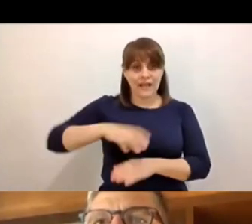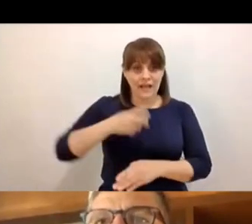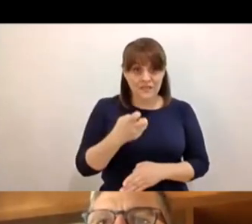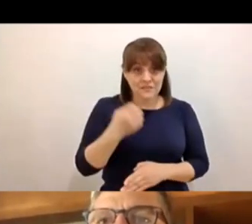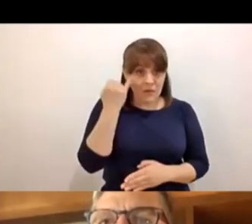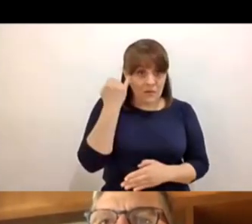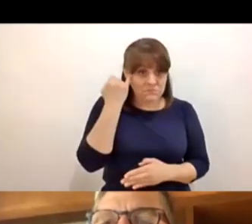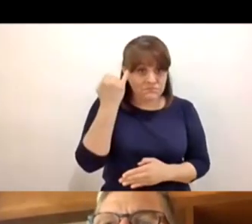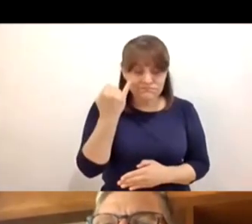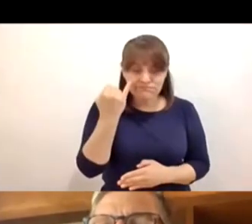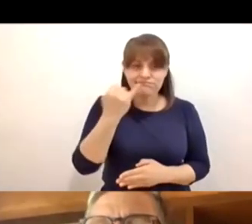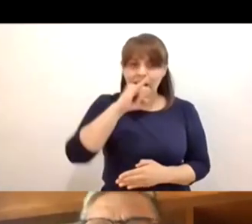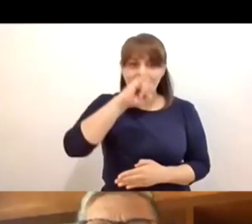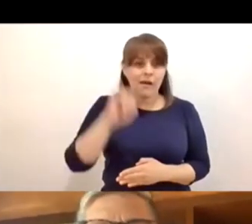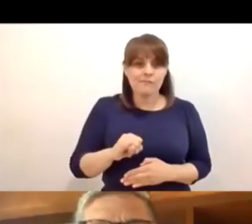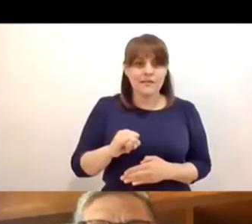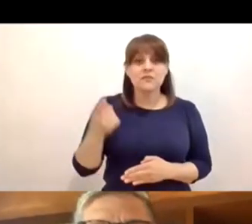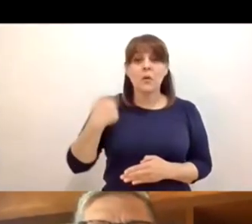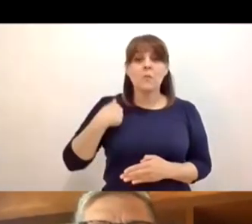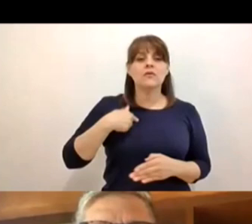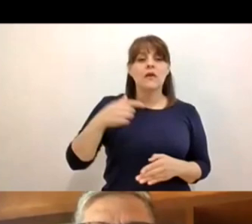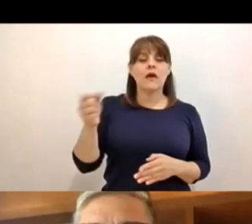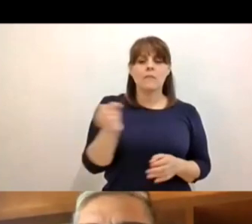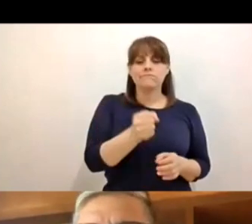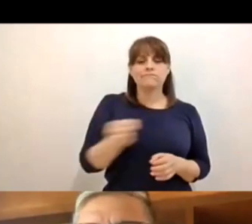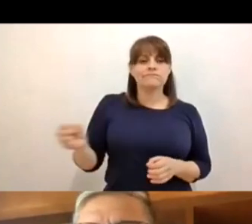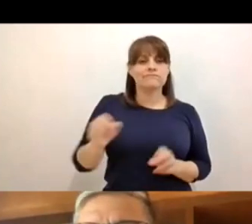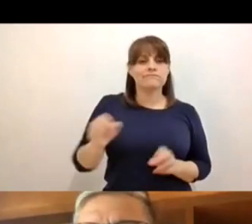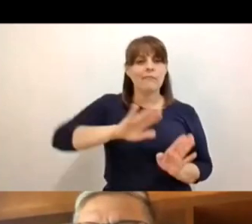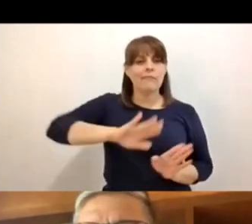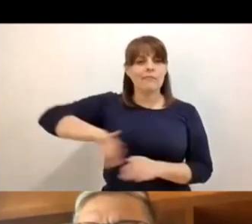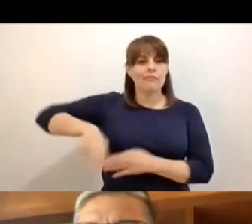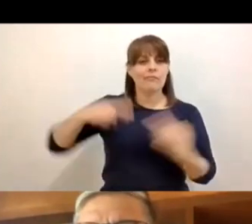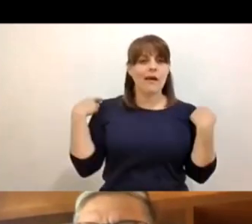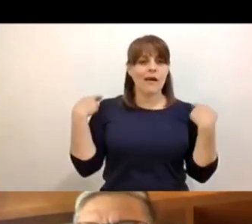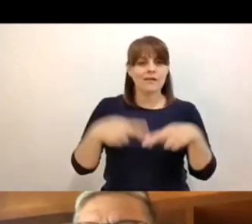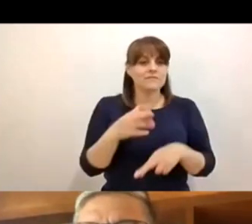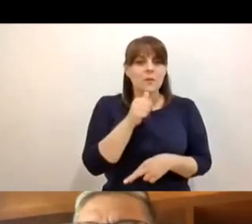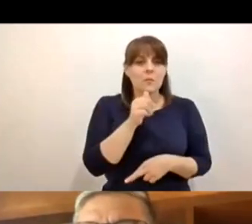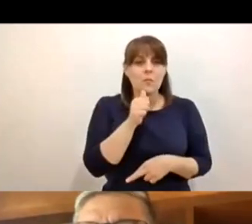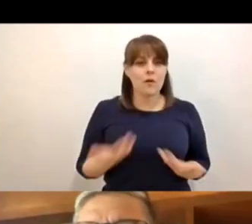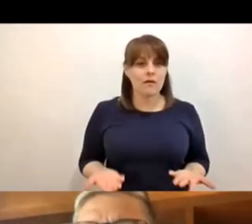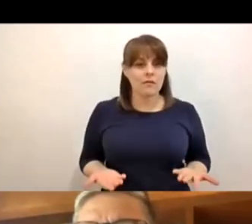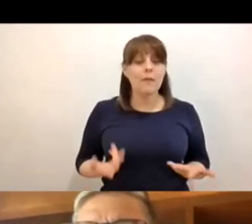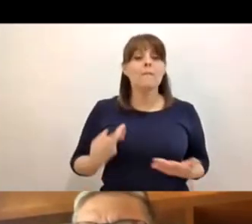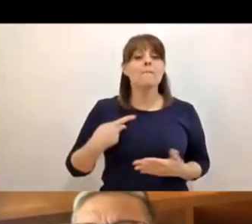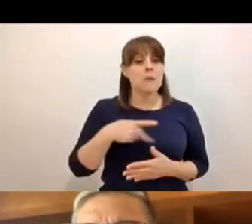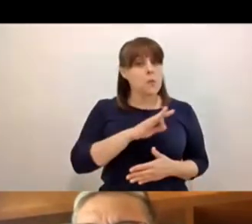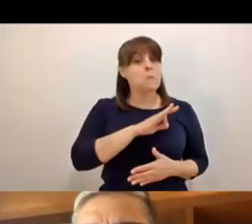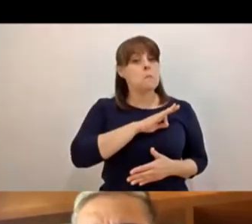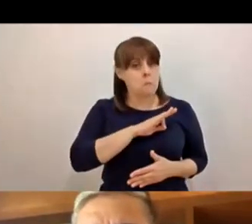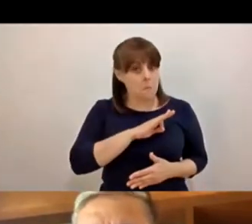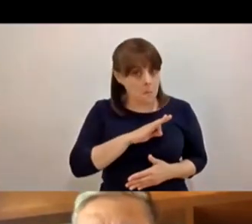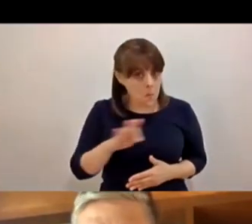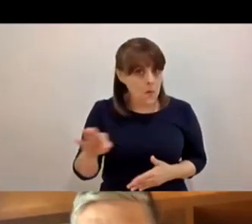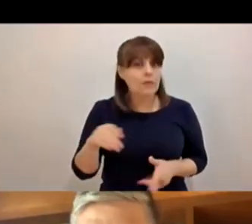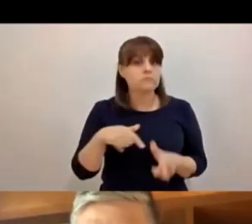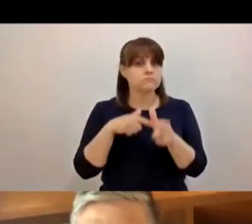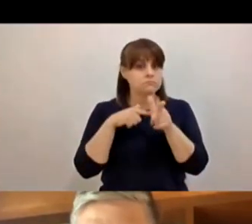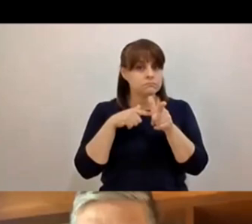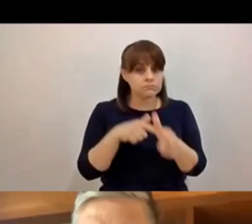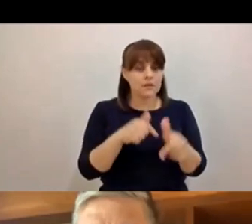Ellos son insustituibles. Pero sí se logró seguir atendiendo